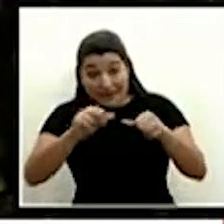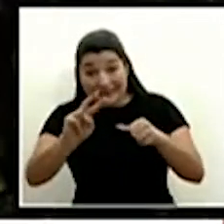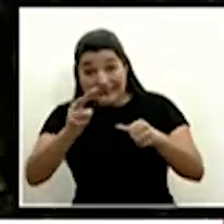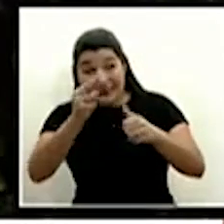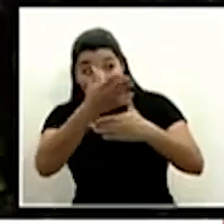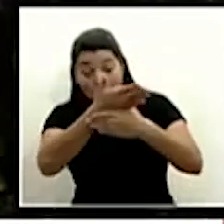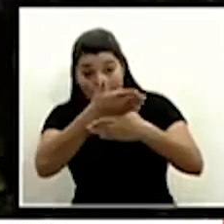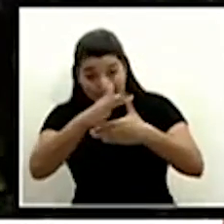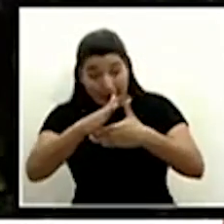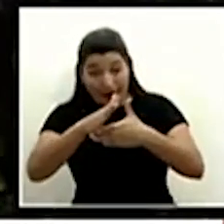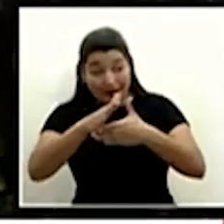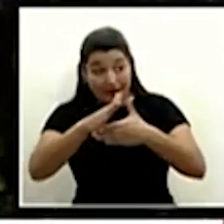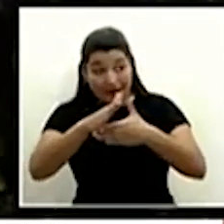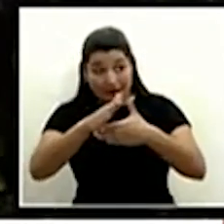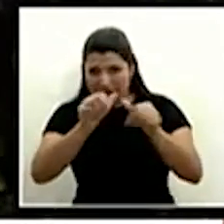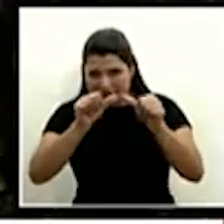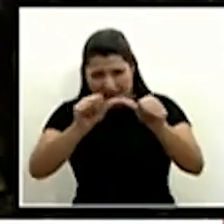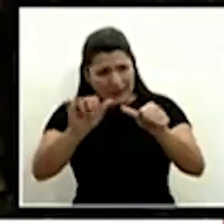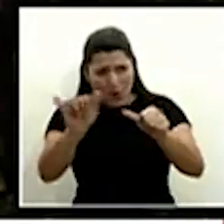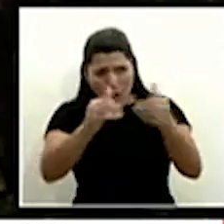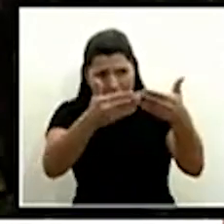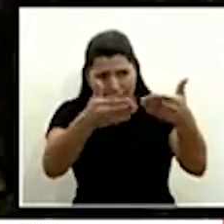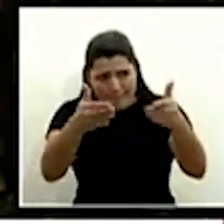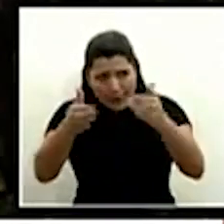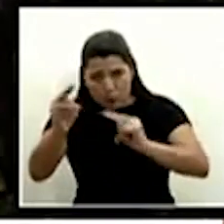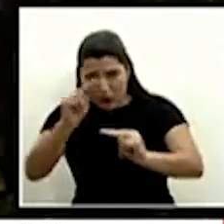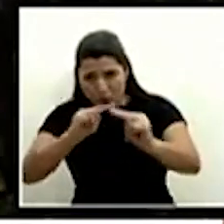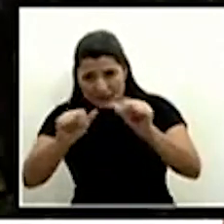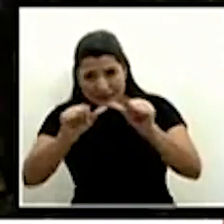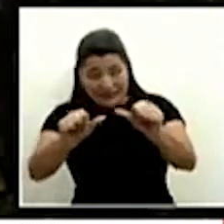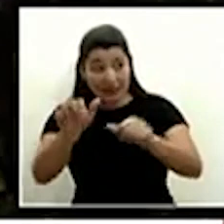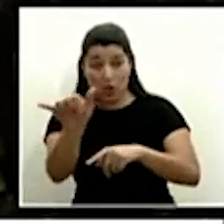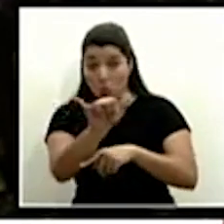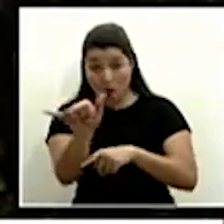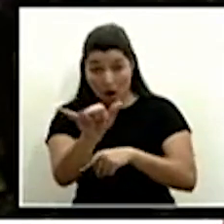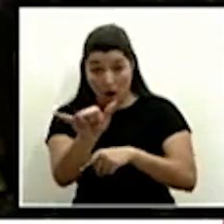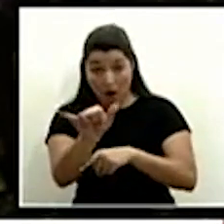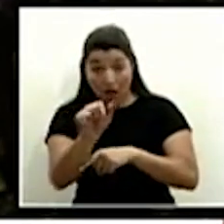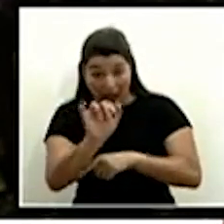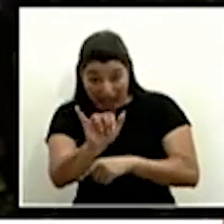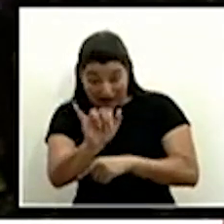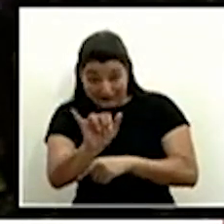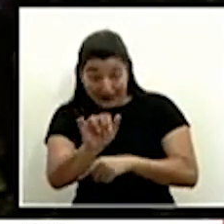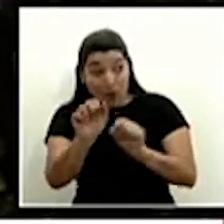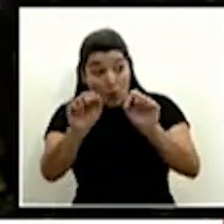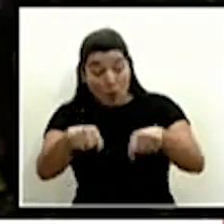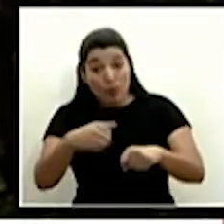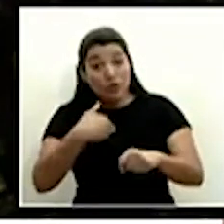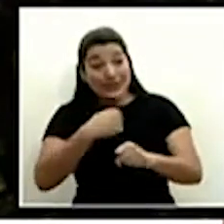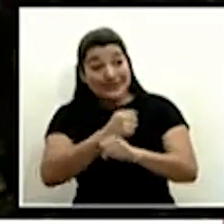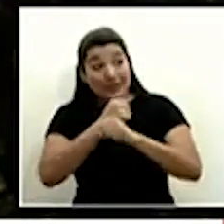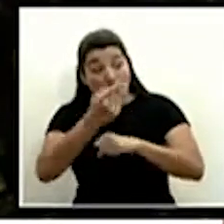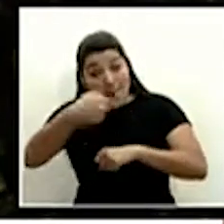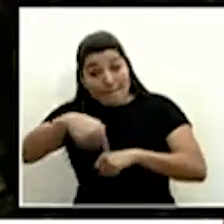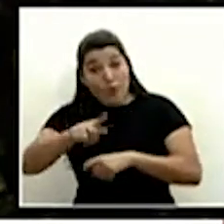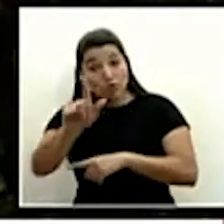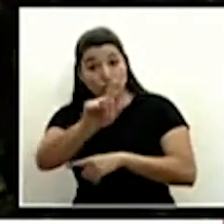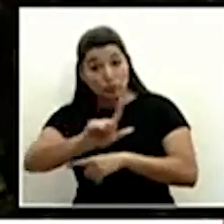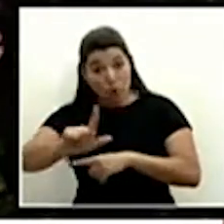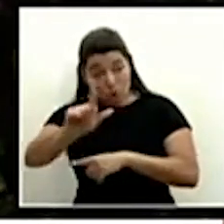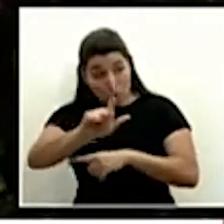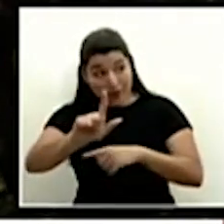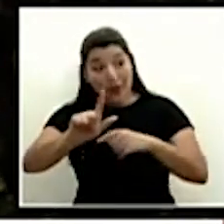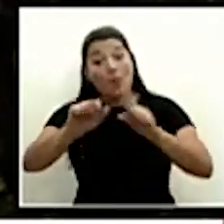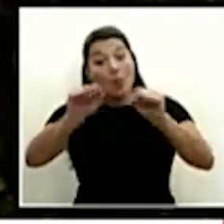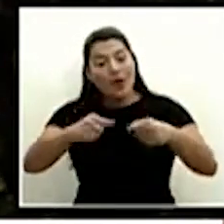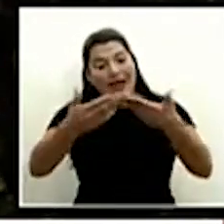la reapertura tal como lo decía el cronograma así como estamos en ese momento se garantiza que dentro que el próximo lunes tendremos las medidas que ya habían anunciado